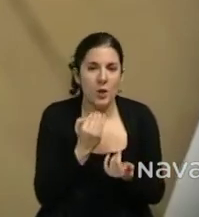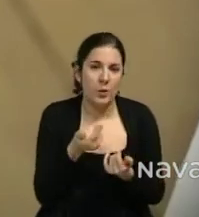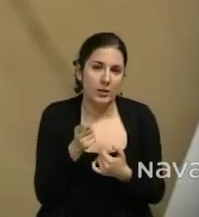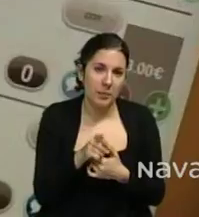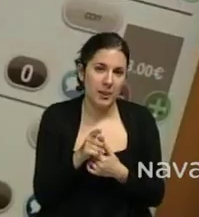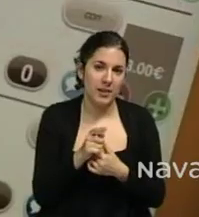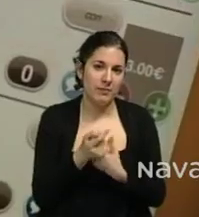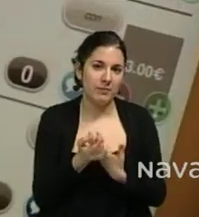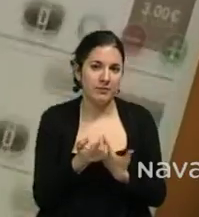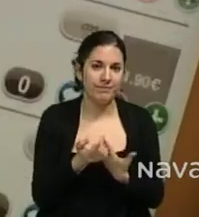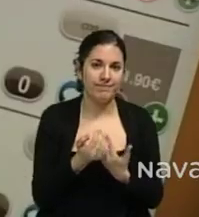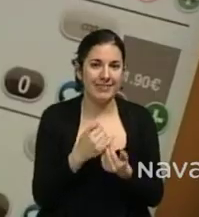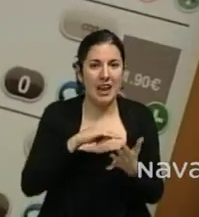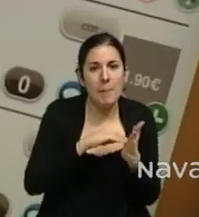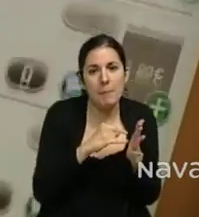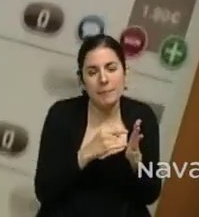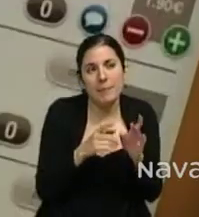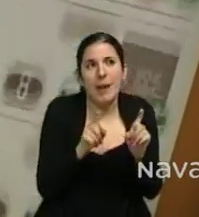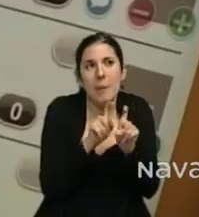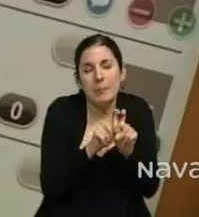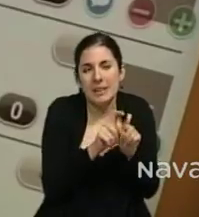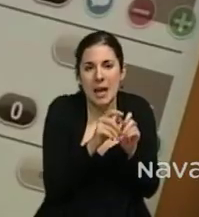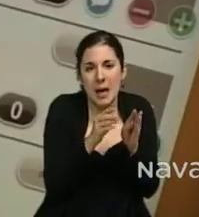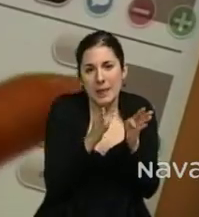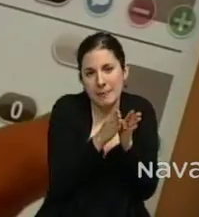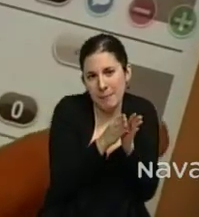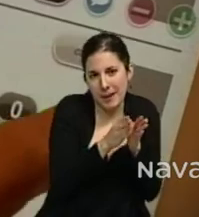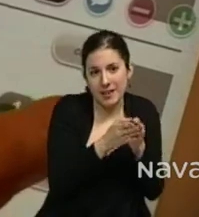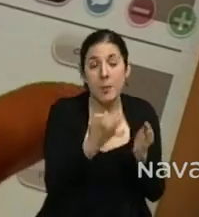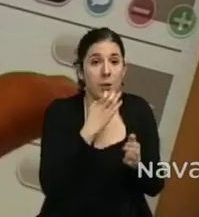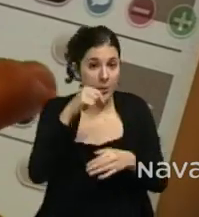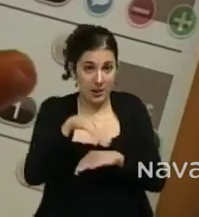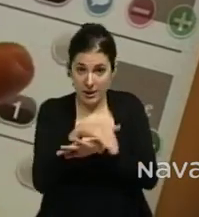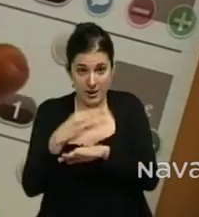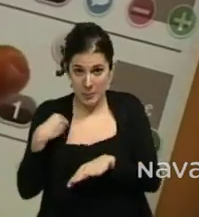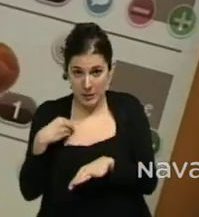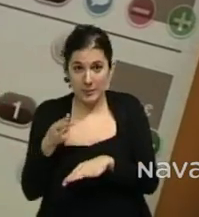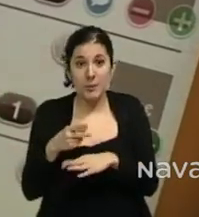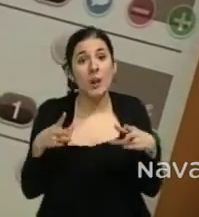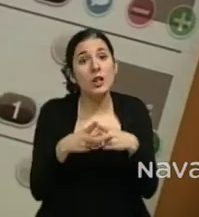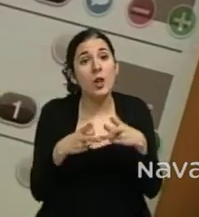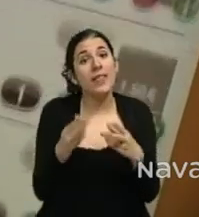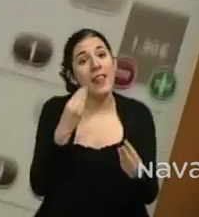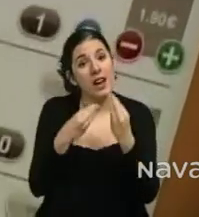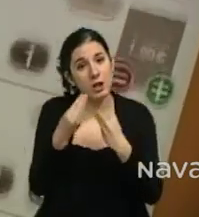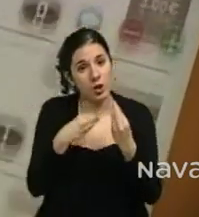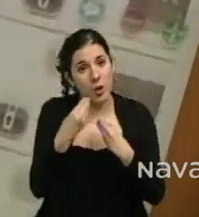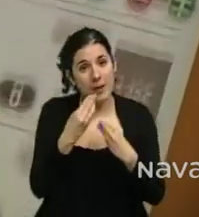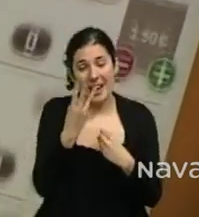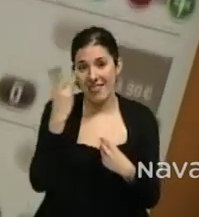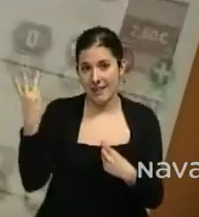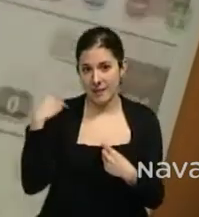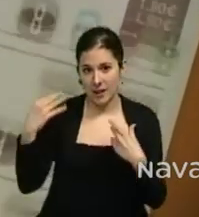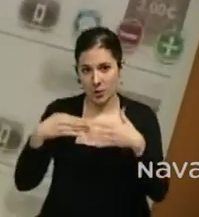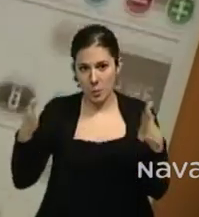empresilla. Por ejemplo, en esta misma calle también tenemos una sociedad gastronómica que abrimos hace tres años